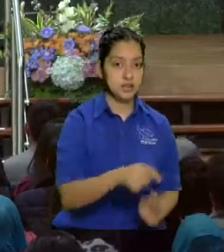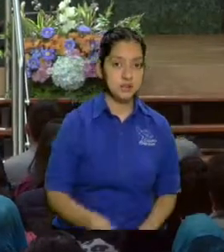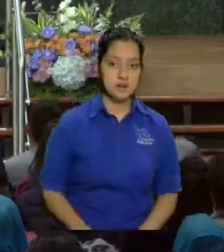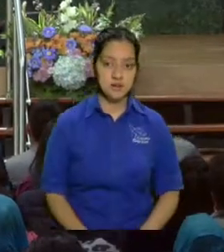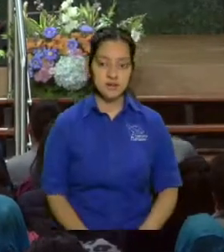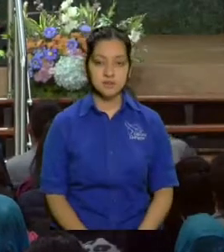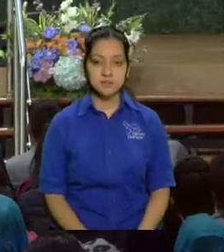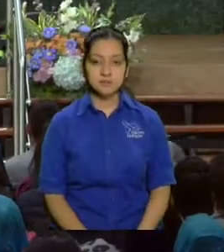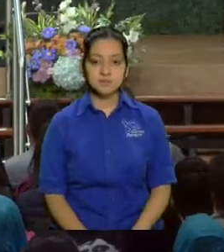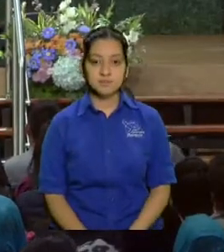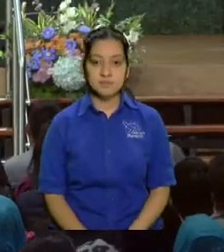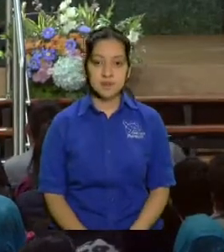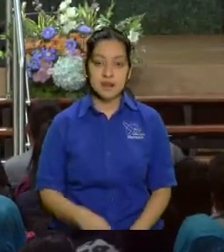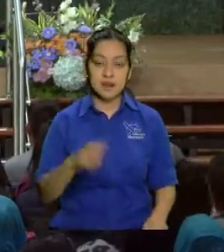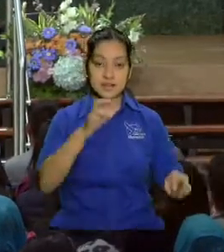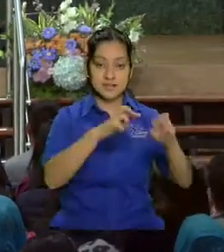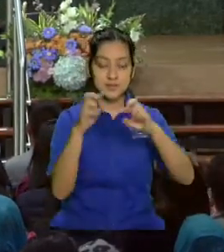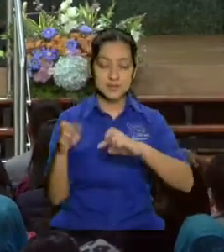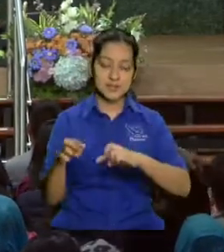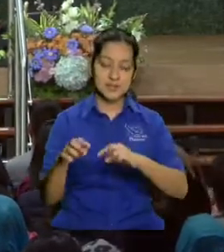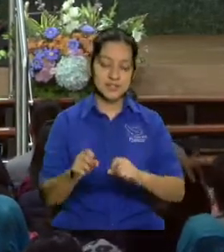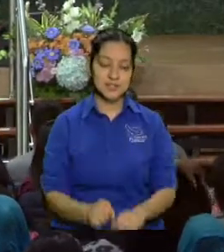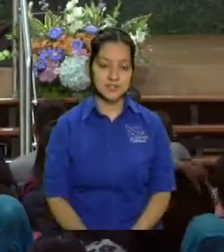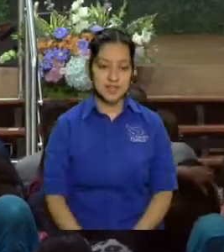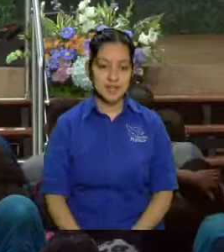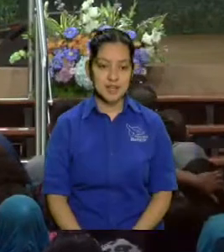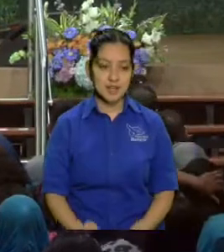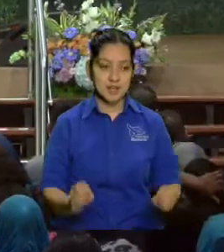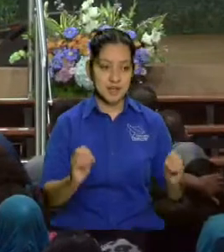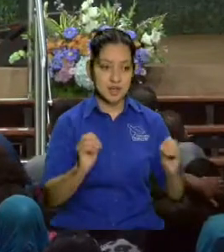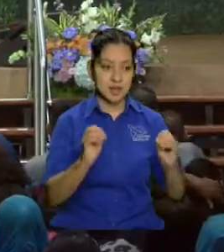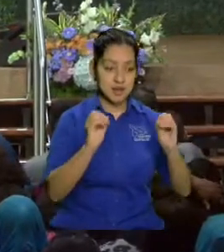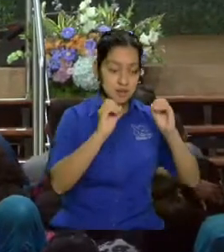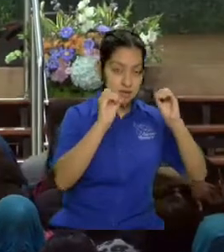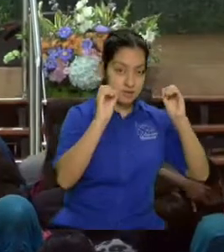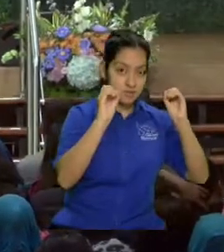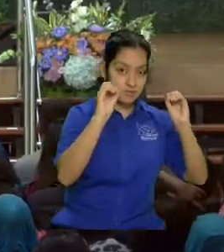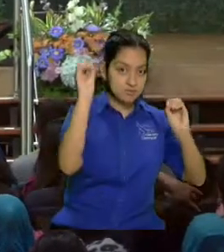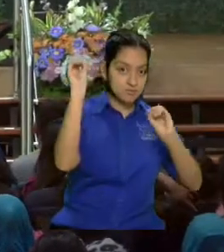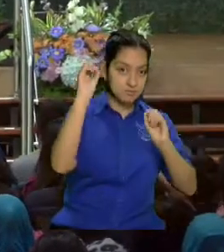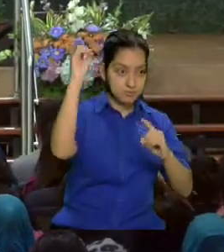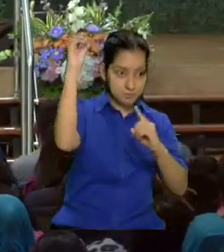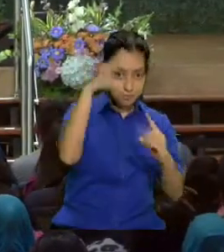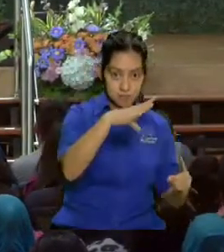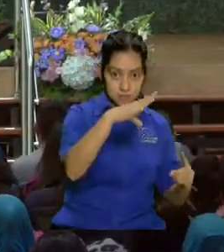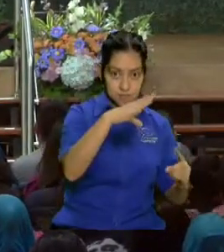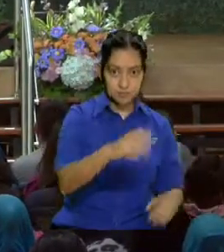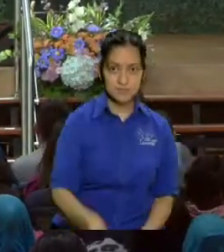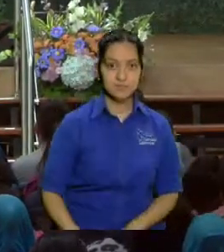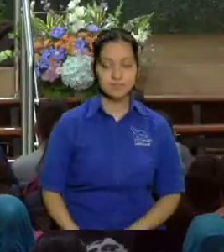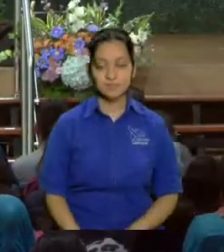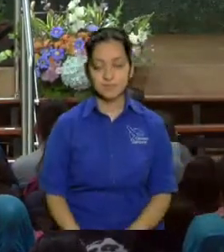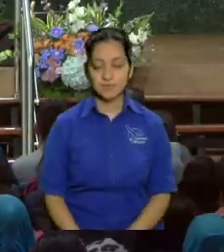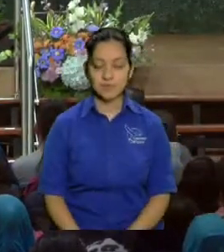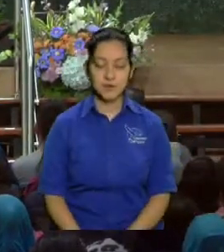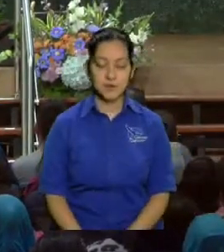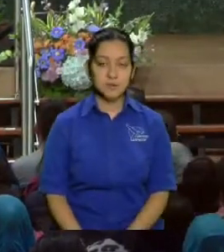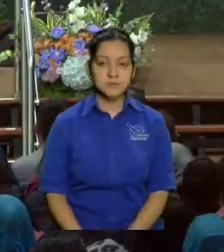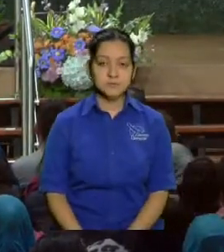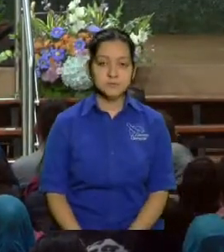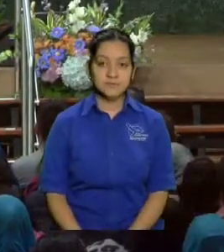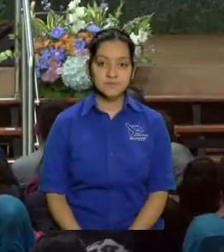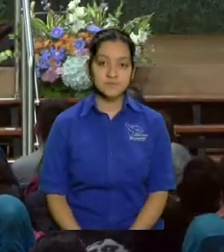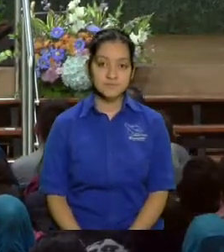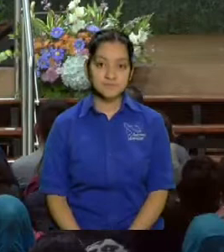Porque la gente deja la luz encendida para que los otros crean que no hay nadie. Y lo único que les sirve es para que no se tropiecen. En